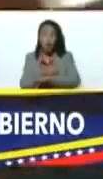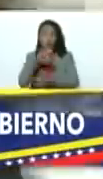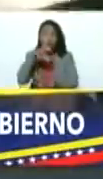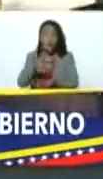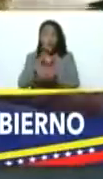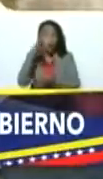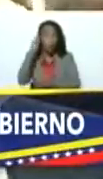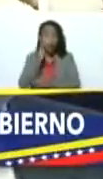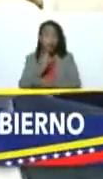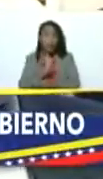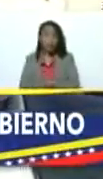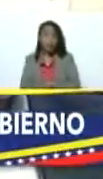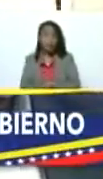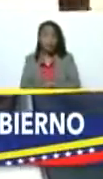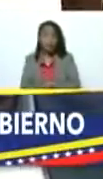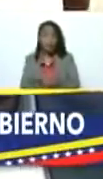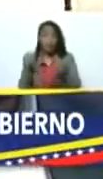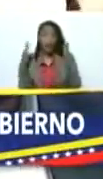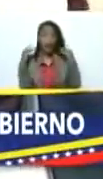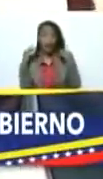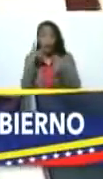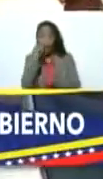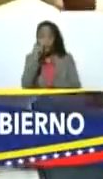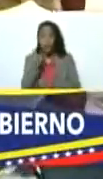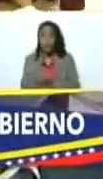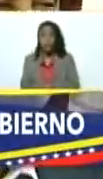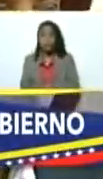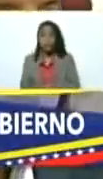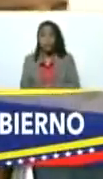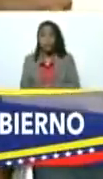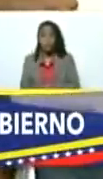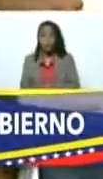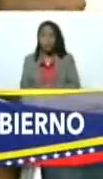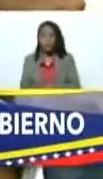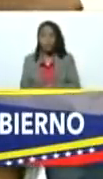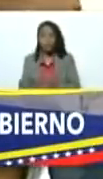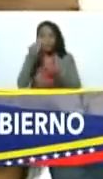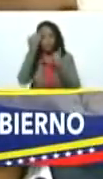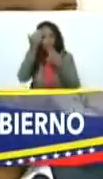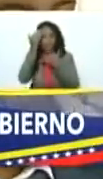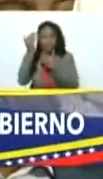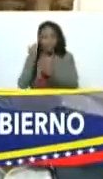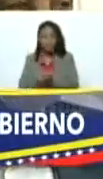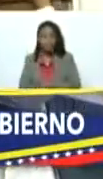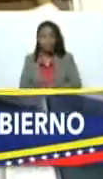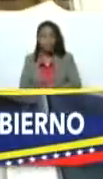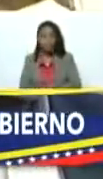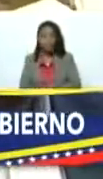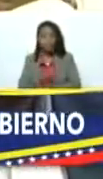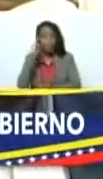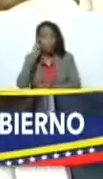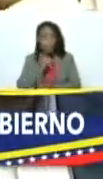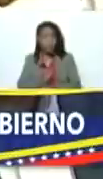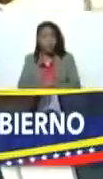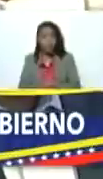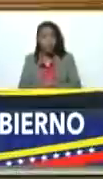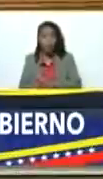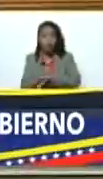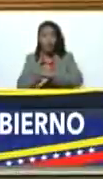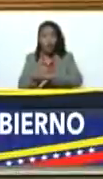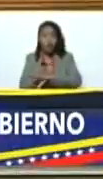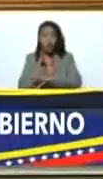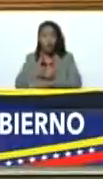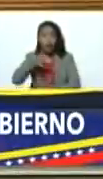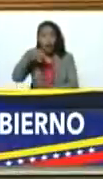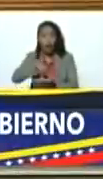estado Bolívar, Ángel Bautista Marcano. Saludo, Bolívar. El gobernador de